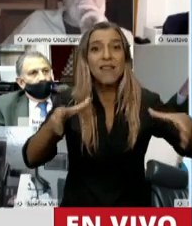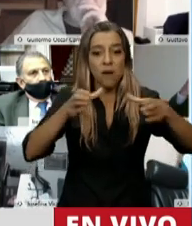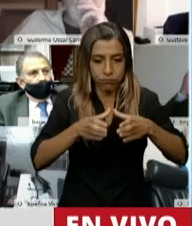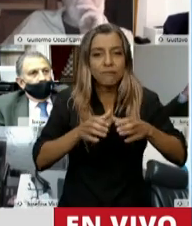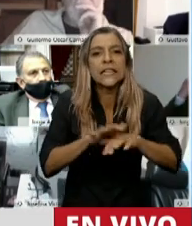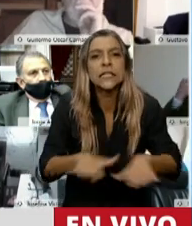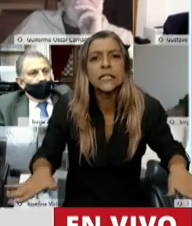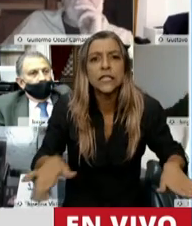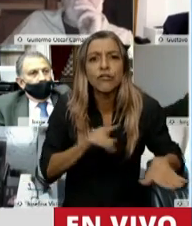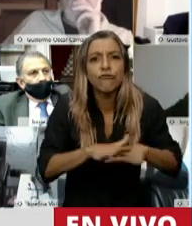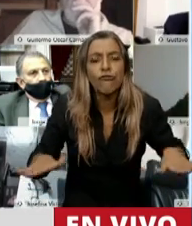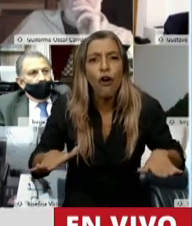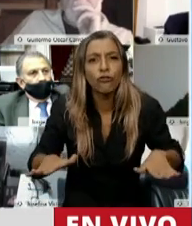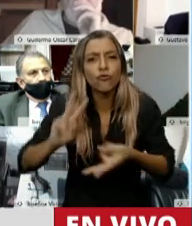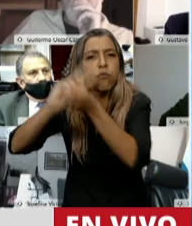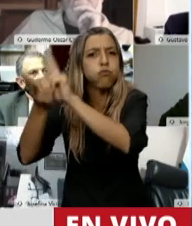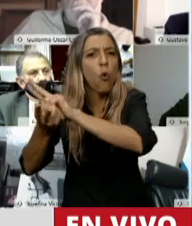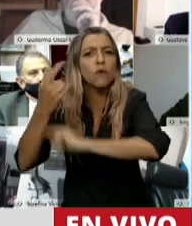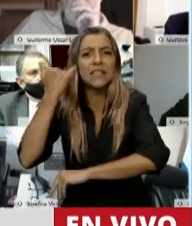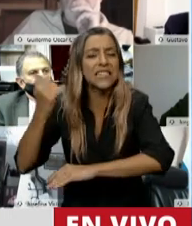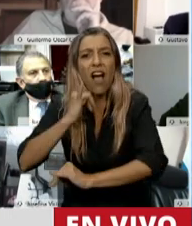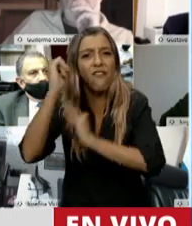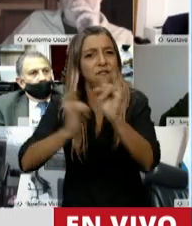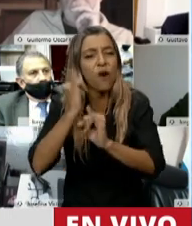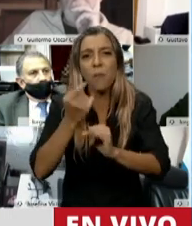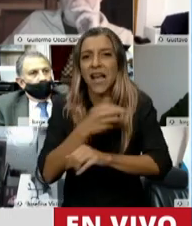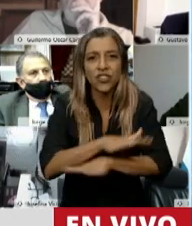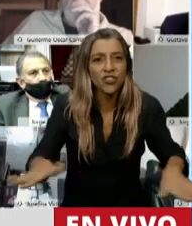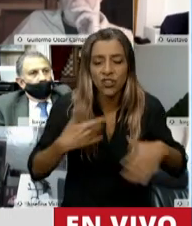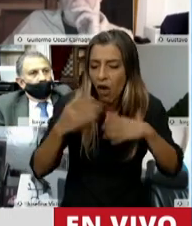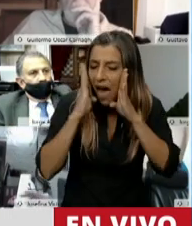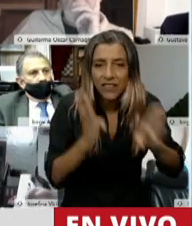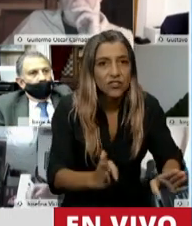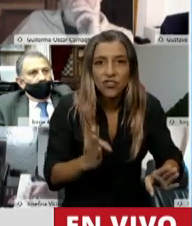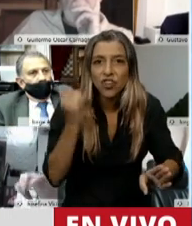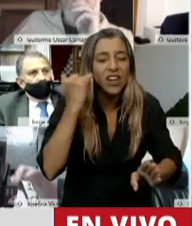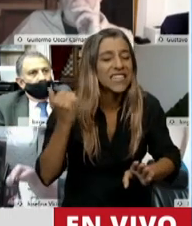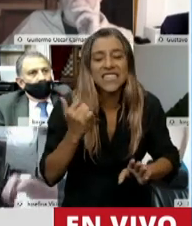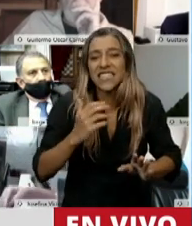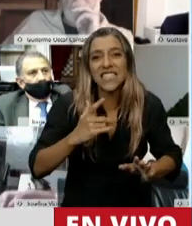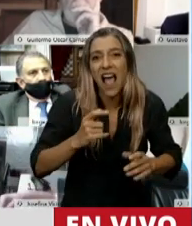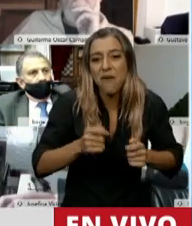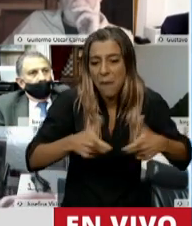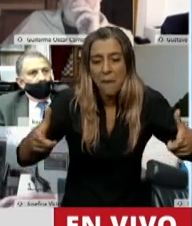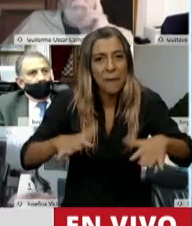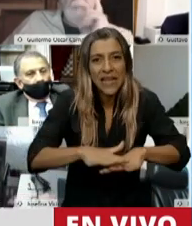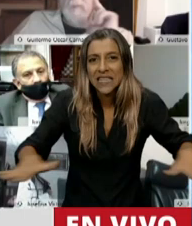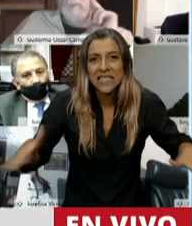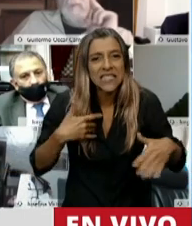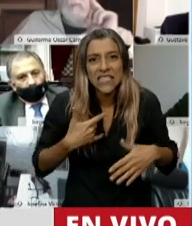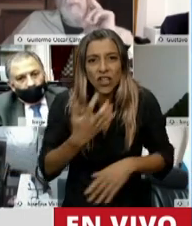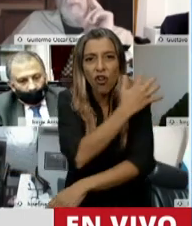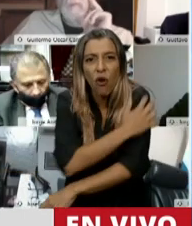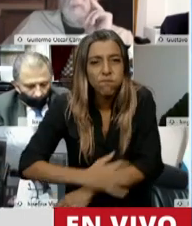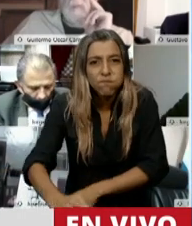pobreza infantil en la República Argentina y ya asciende a 8.300.000. No me quiero detener demasiado en este impuesto,